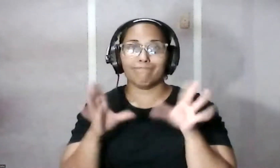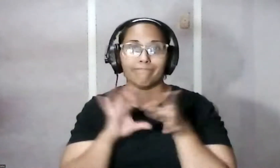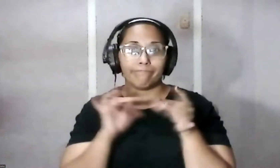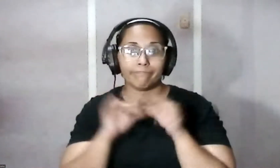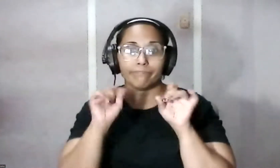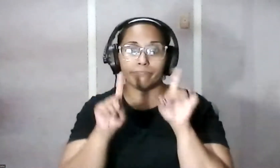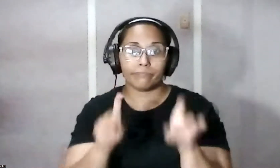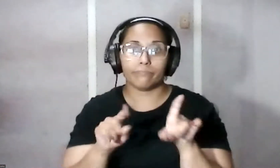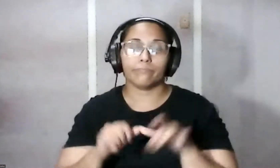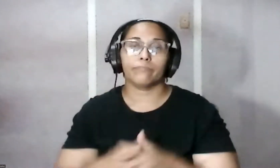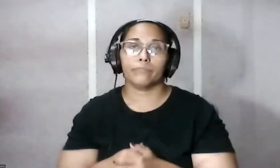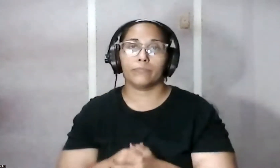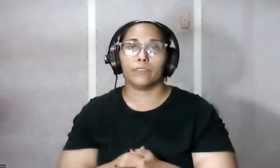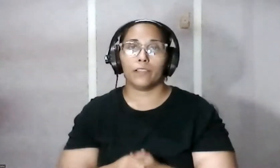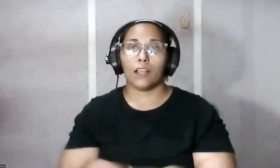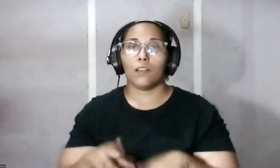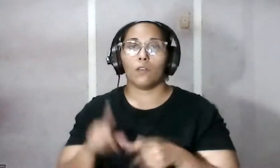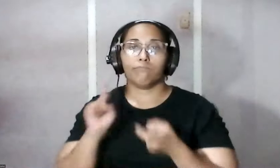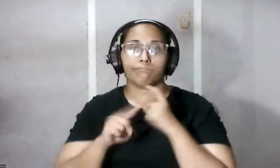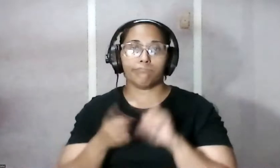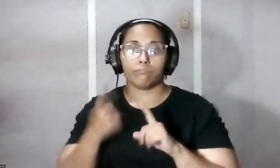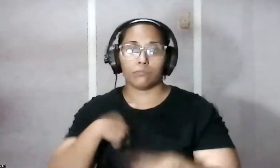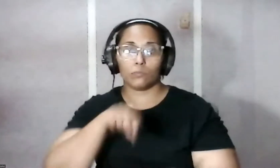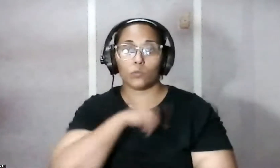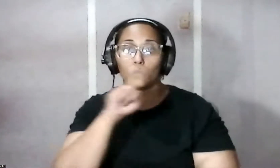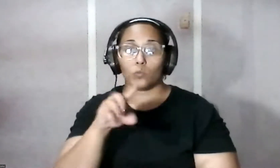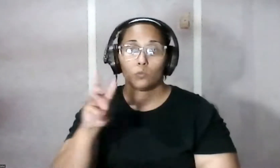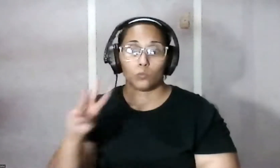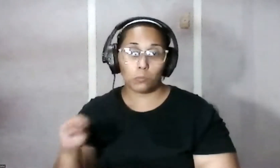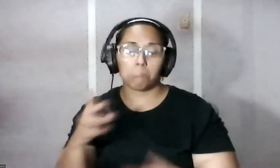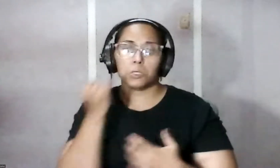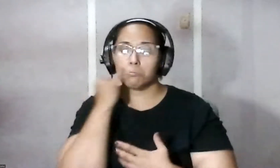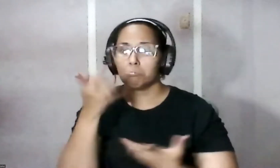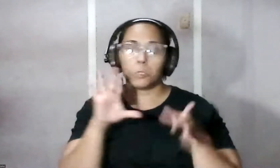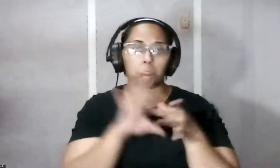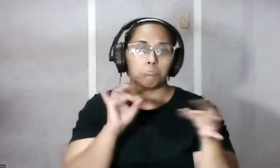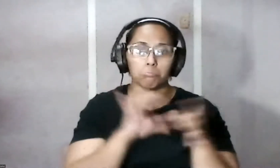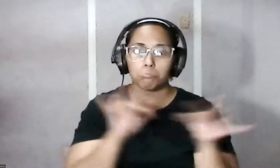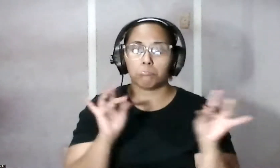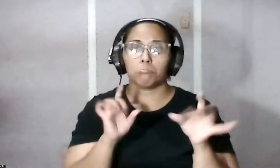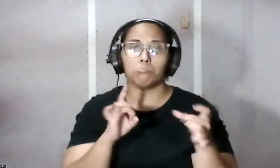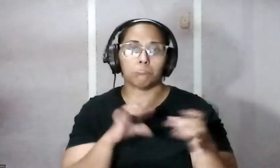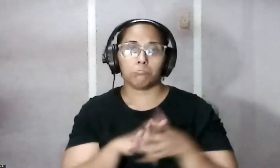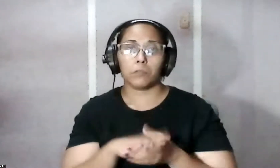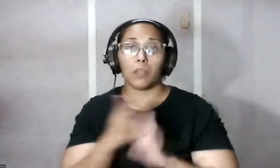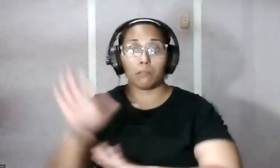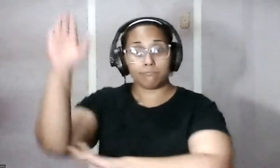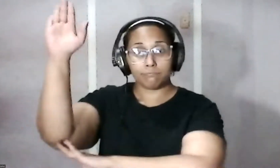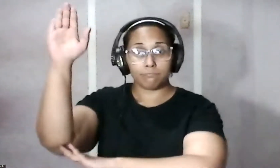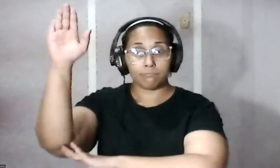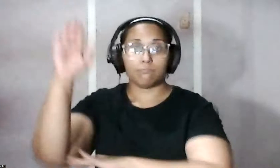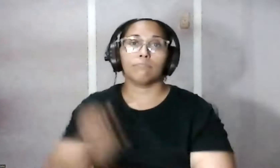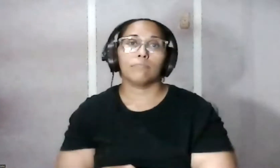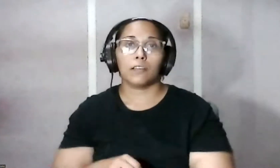preguntas los amigos que están con nosotros en Zoom si desean hacer algún comentario pueden levantar la mano para